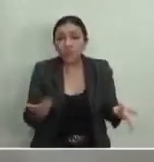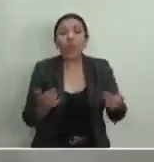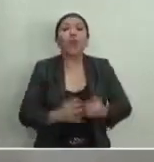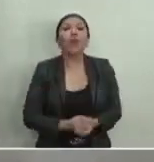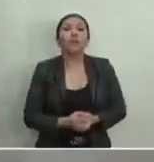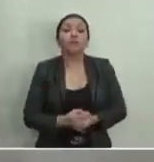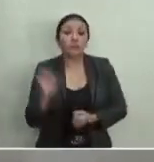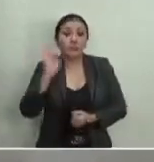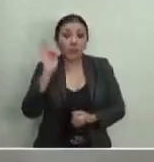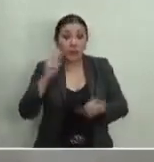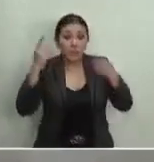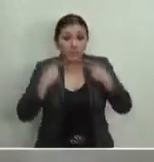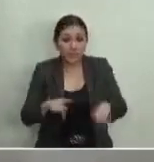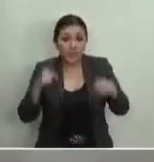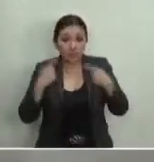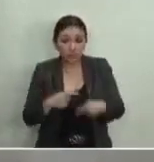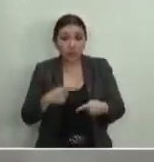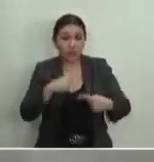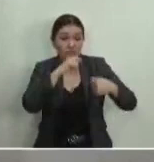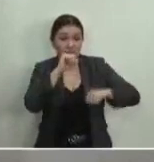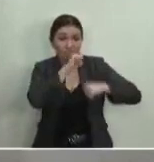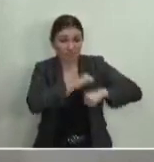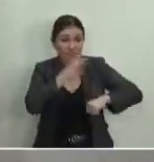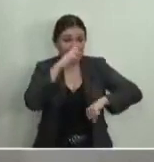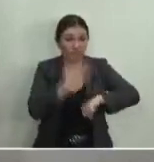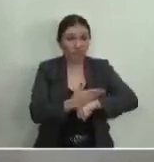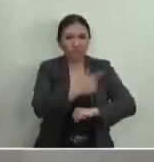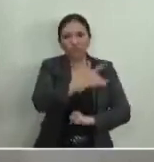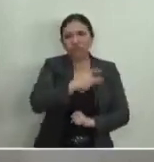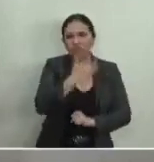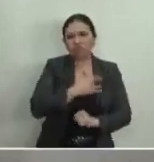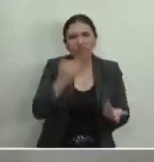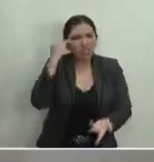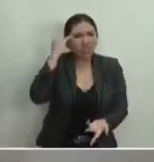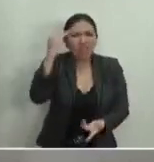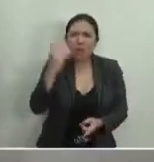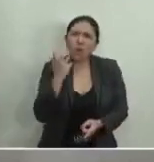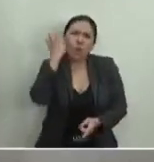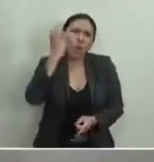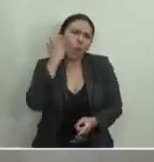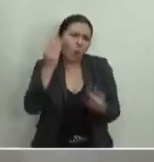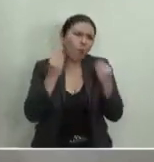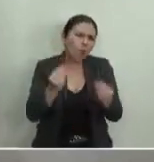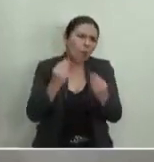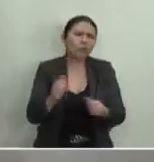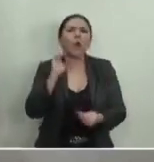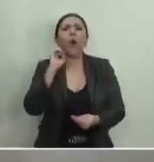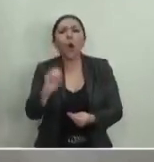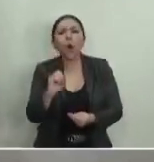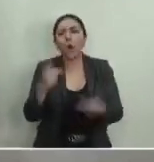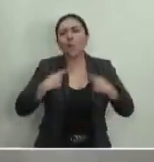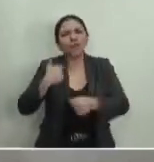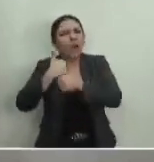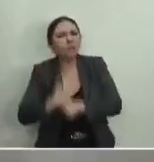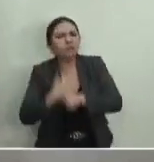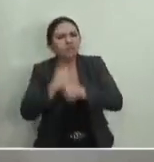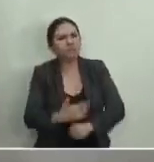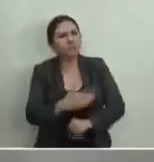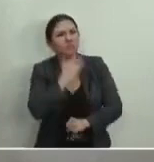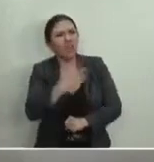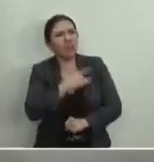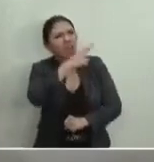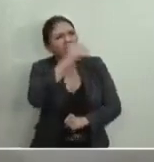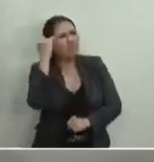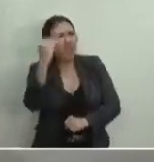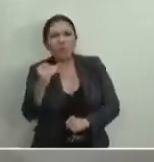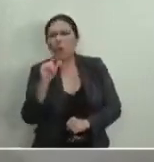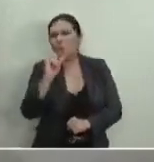la persona, si la parte actora considera que el tiempo es excesivo o en su caso la víctima considera que el tiempo